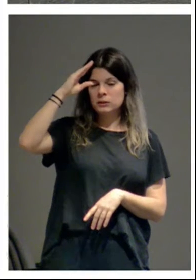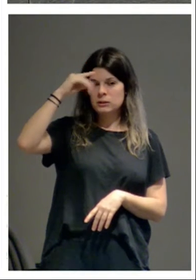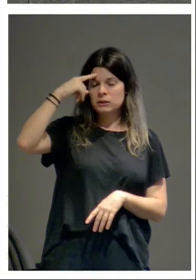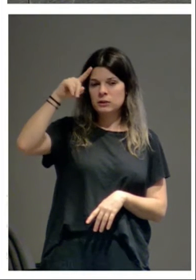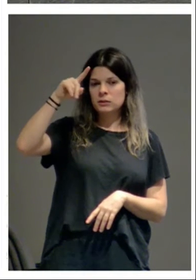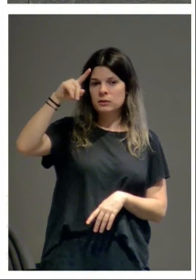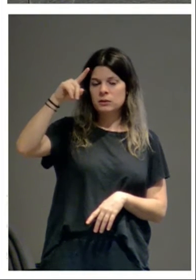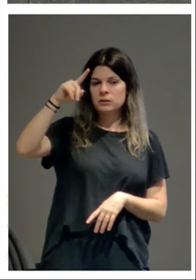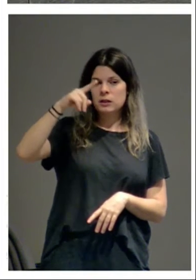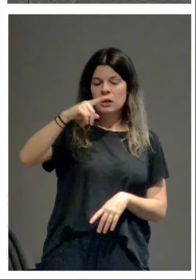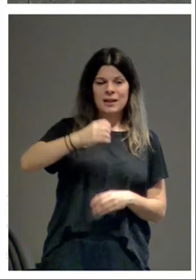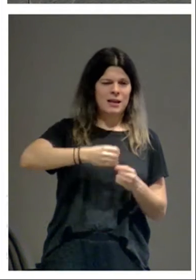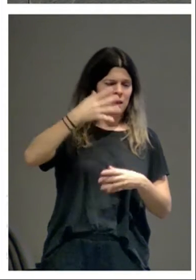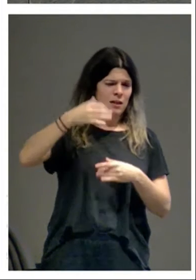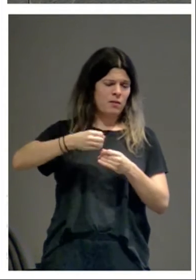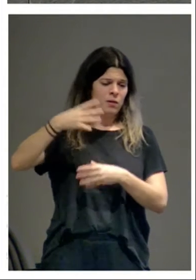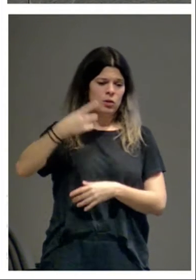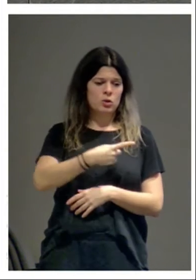cientos de edificios.